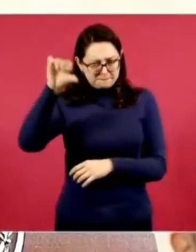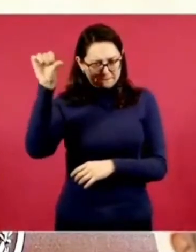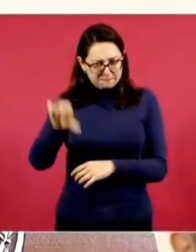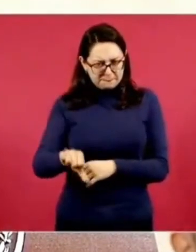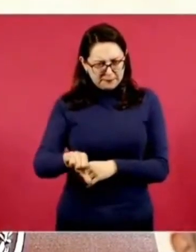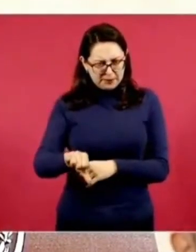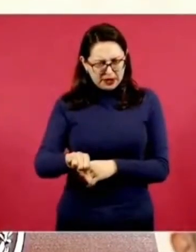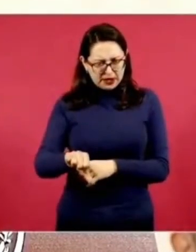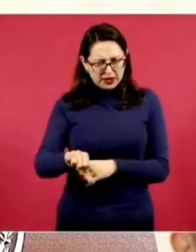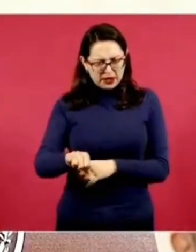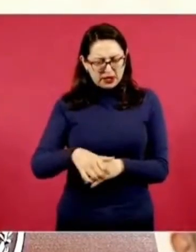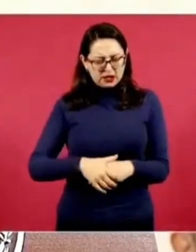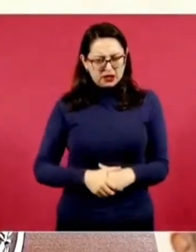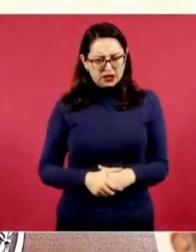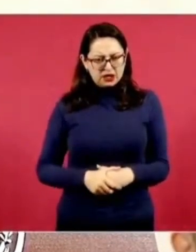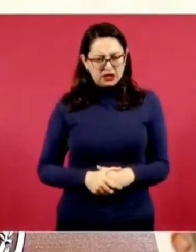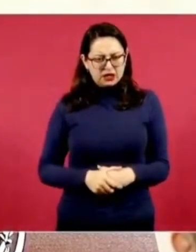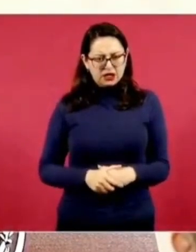A ver,